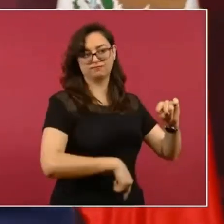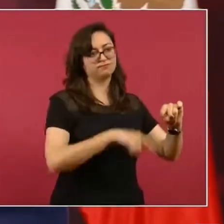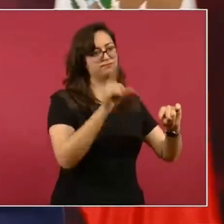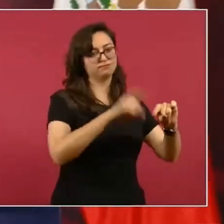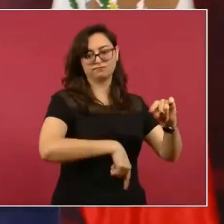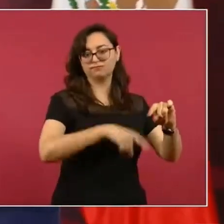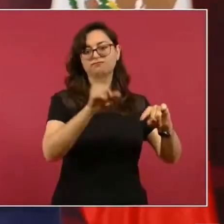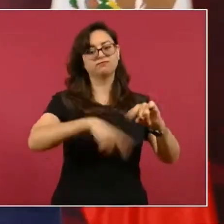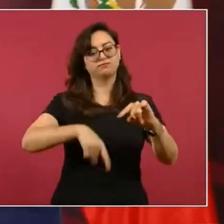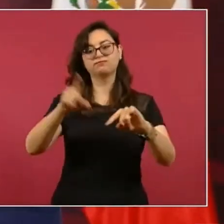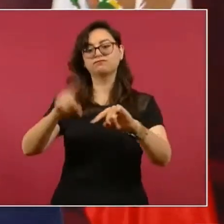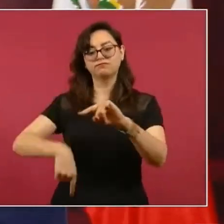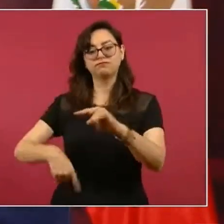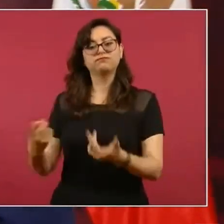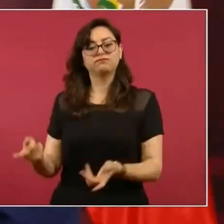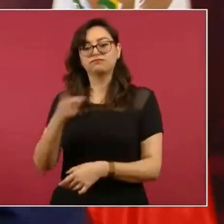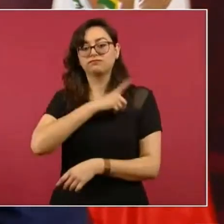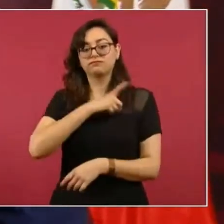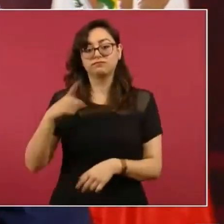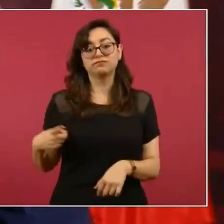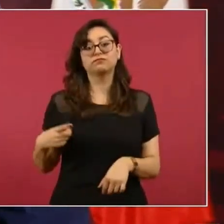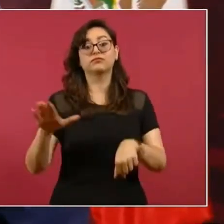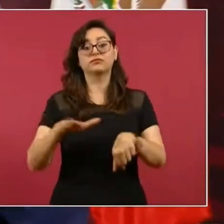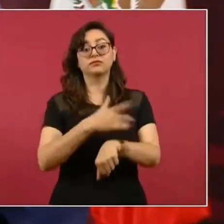Del saqueo. de la corrupción.